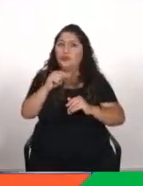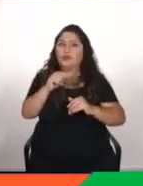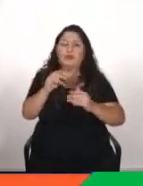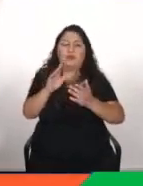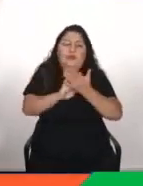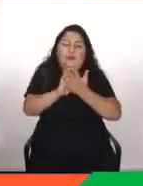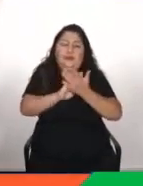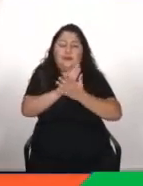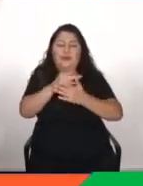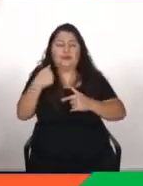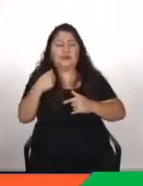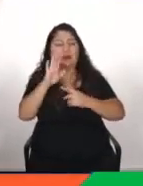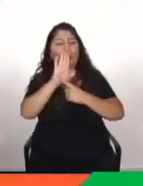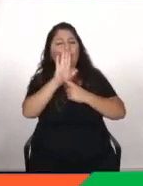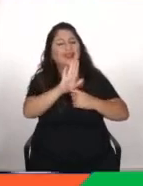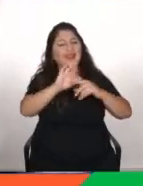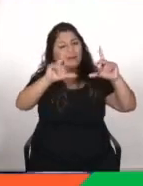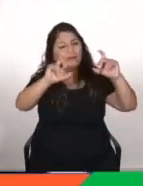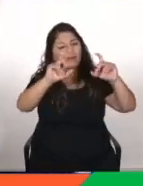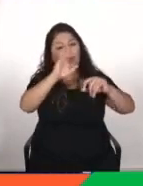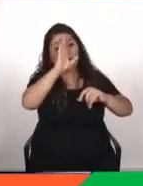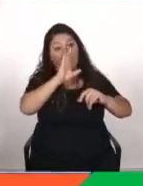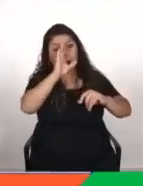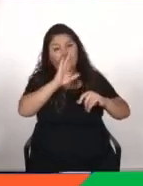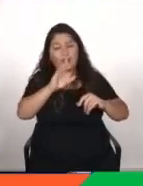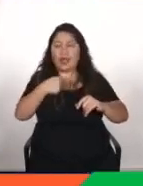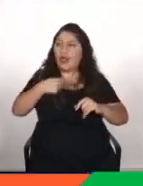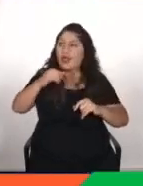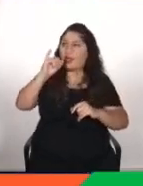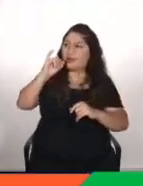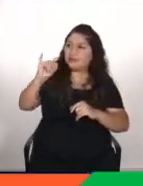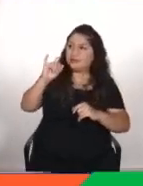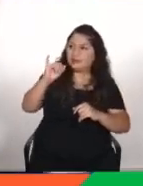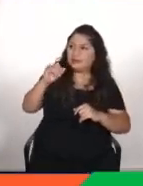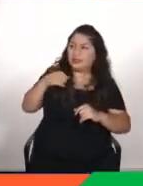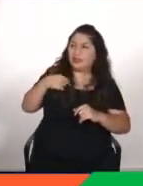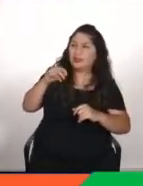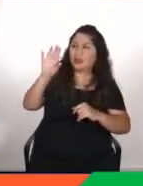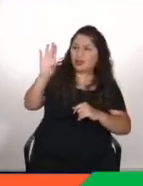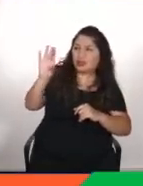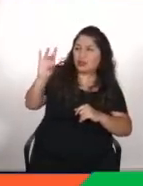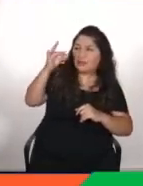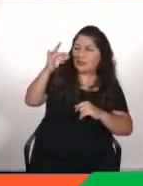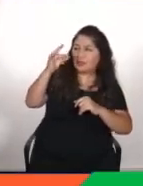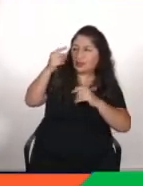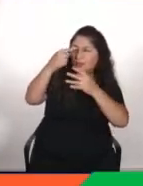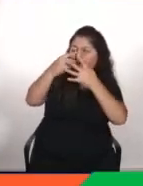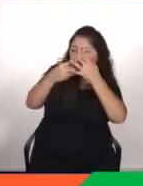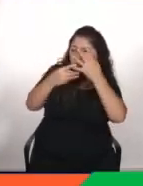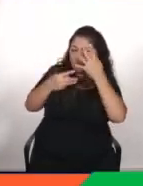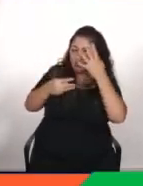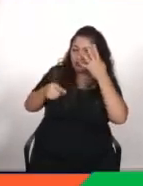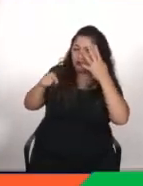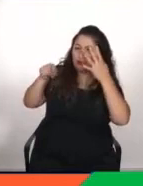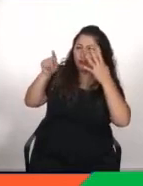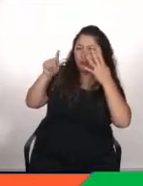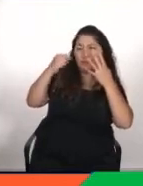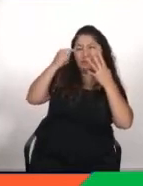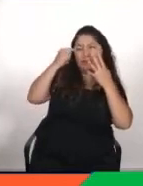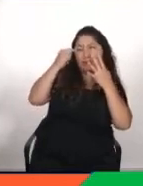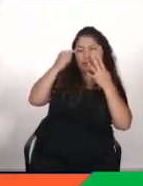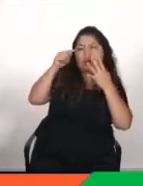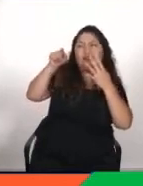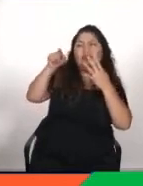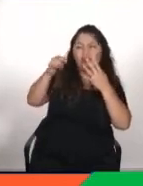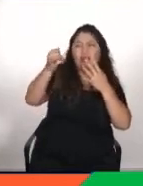una foto de un perro nuevo sea capaz de decir ah, mira, sí, sí esto yo he identificado una serie de patrones que me hacen pensar que sí es